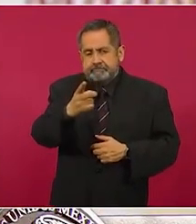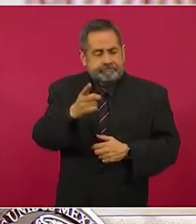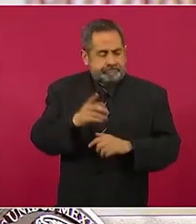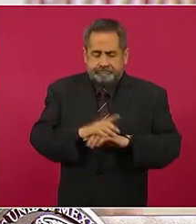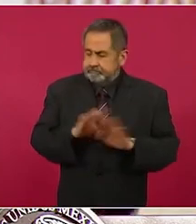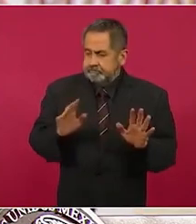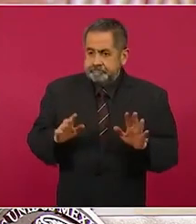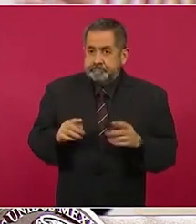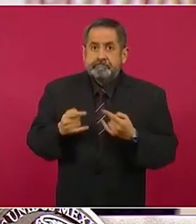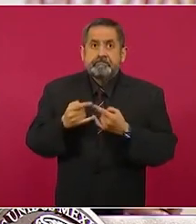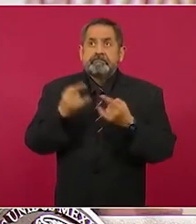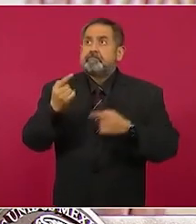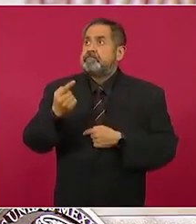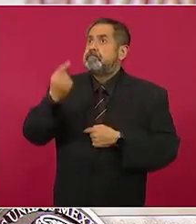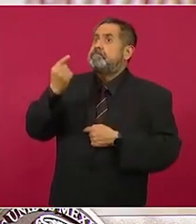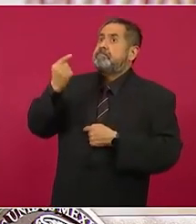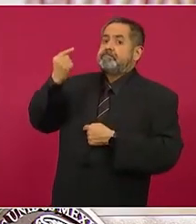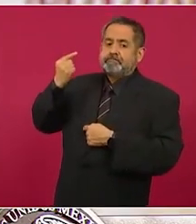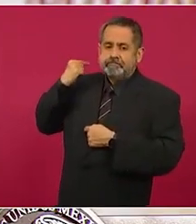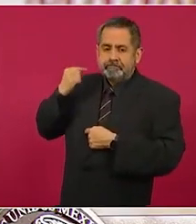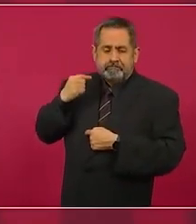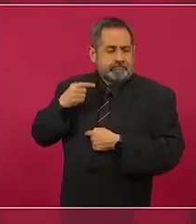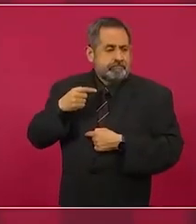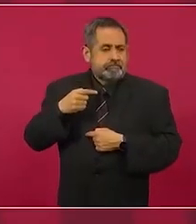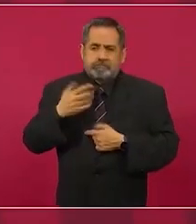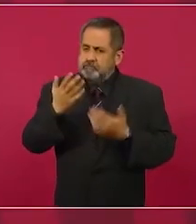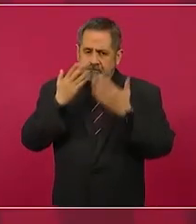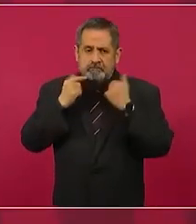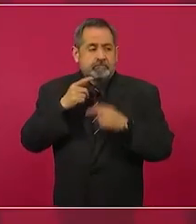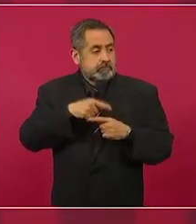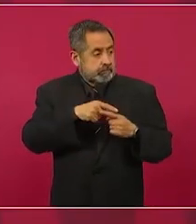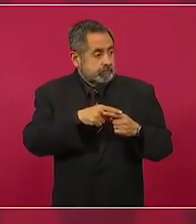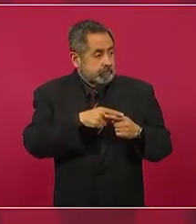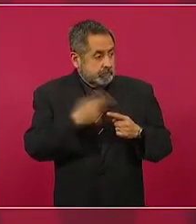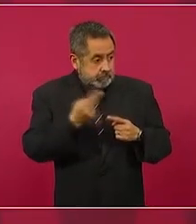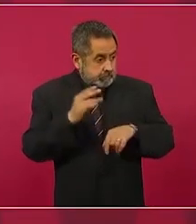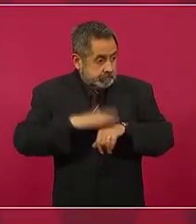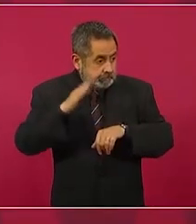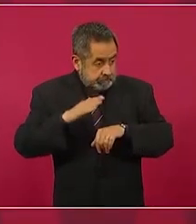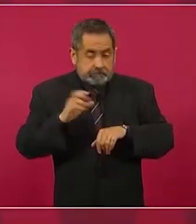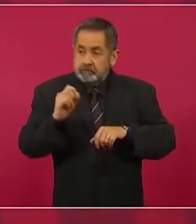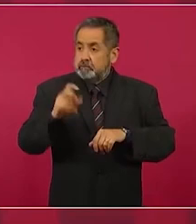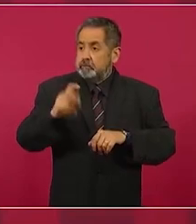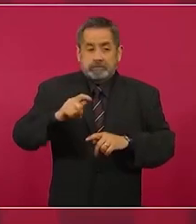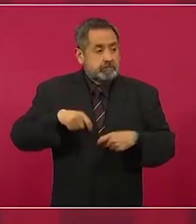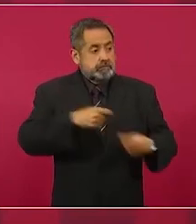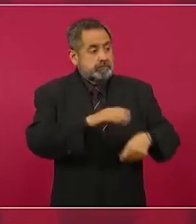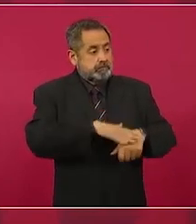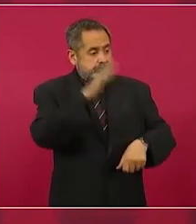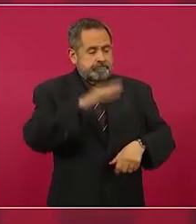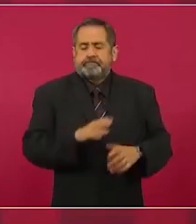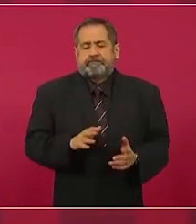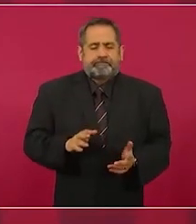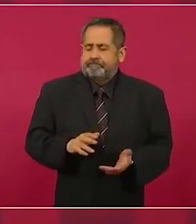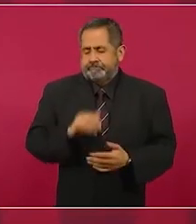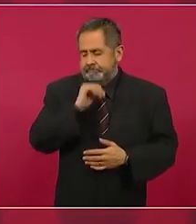precedente de que a un órgano autónomo se le haya concedido un